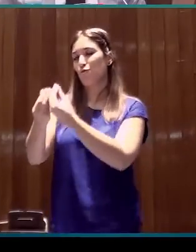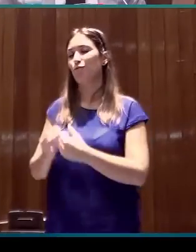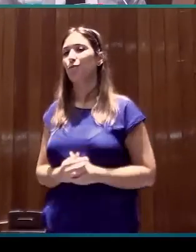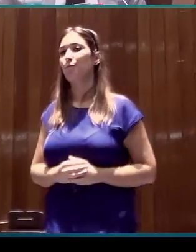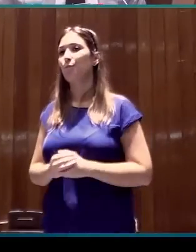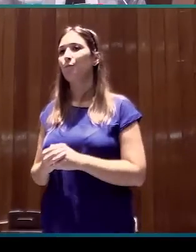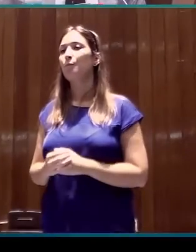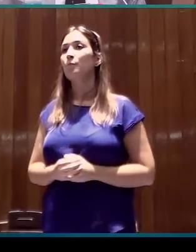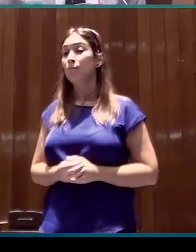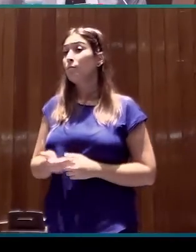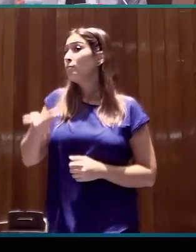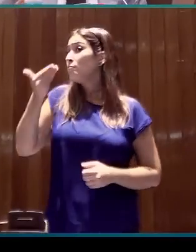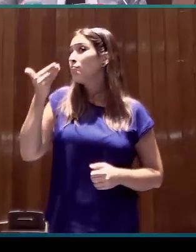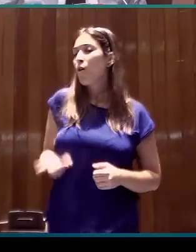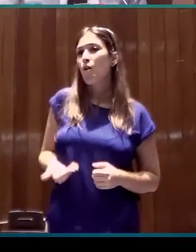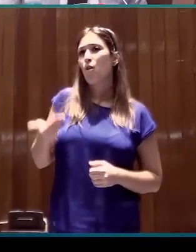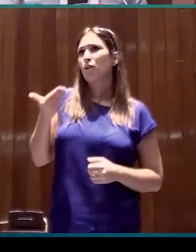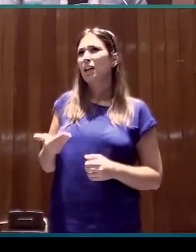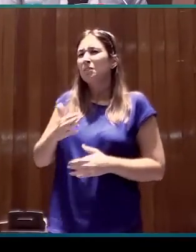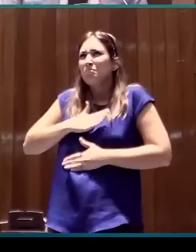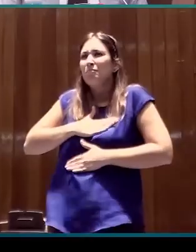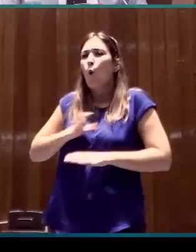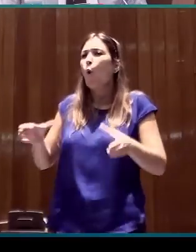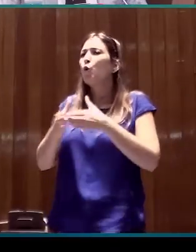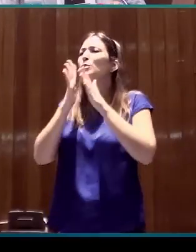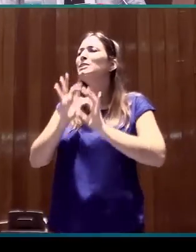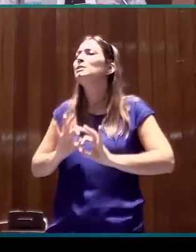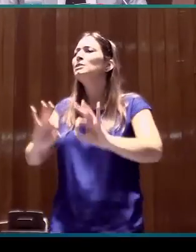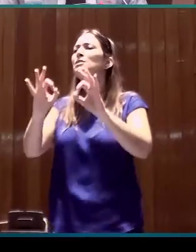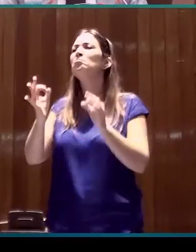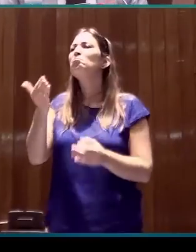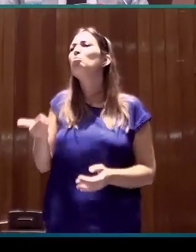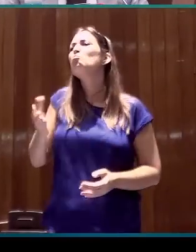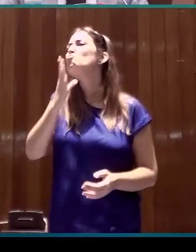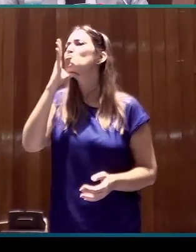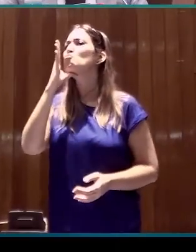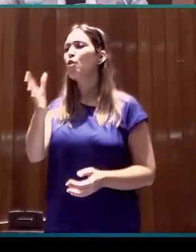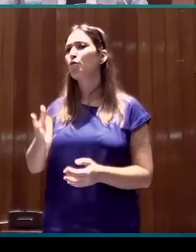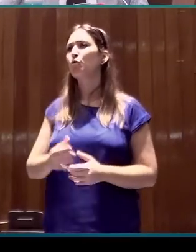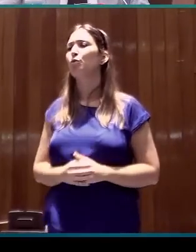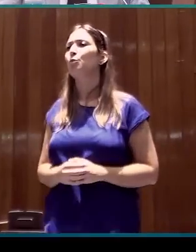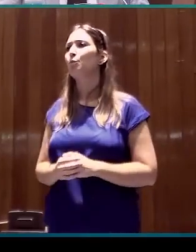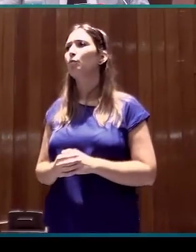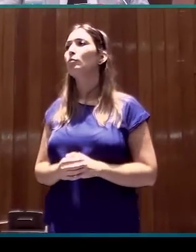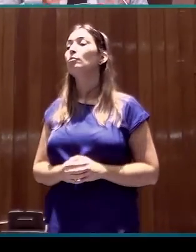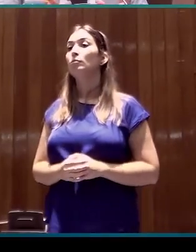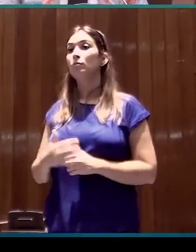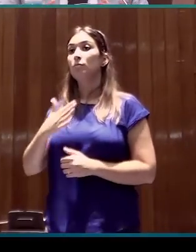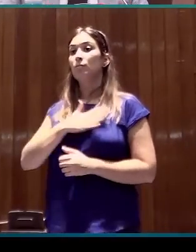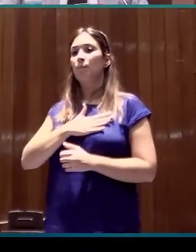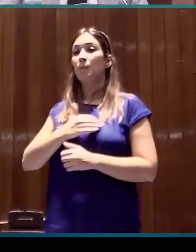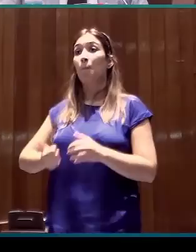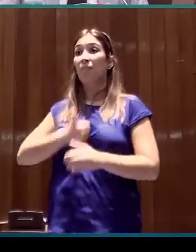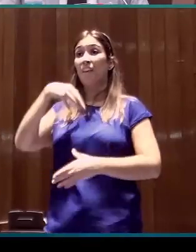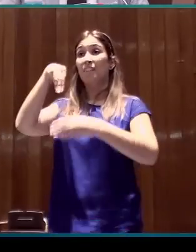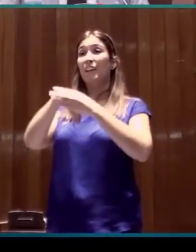Un aspecto importante o quizá particular de nuestro grupo es que, al estar incrustado en una